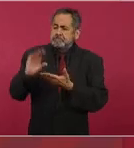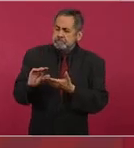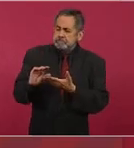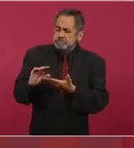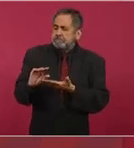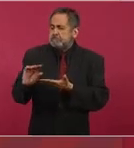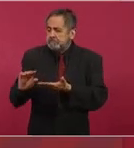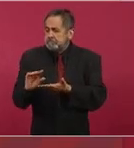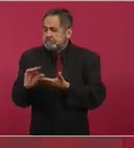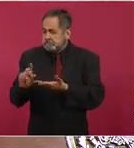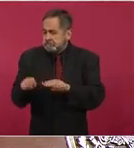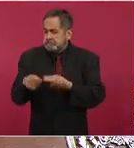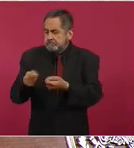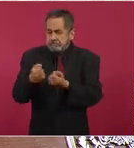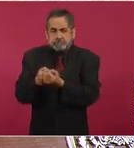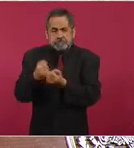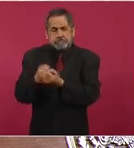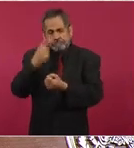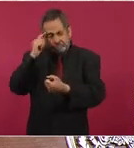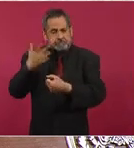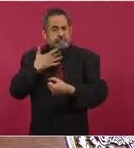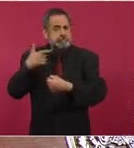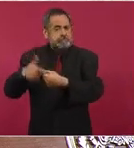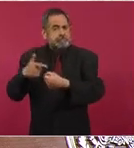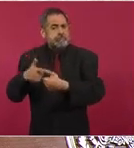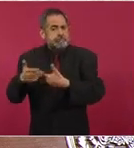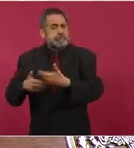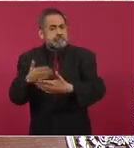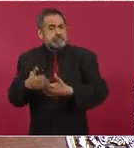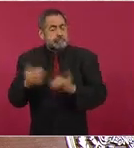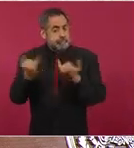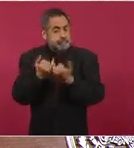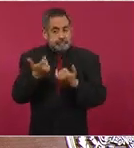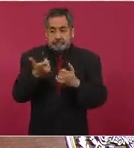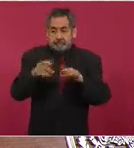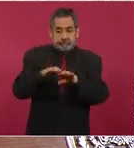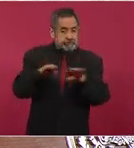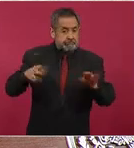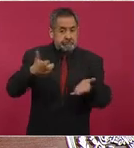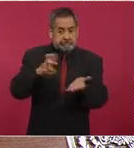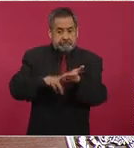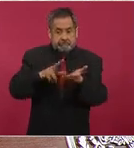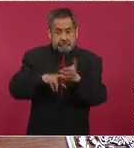para las gasolinas y mantenemos los precios